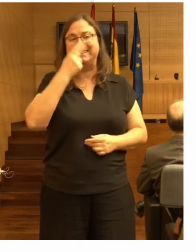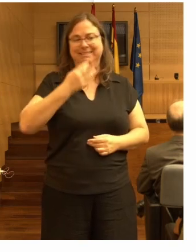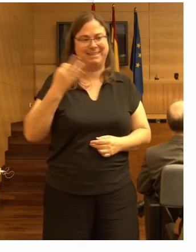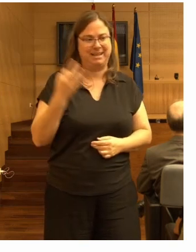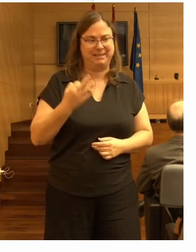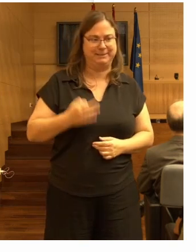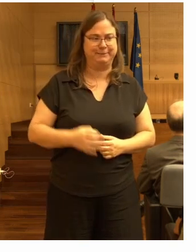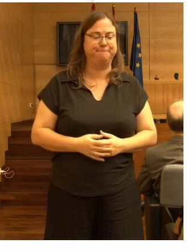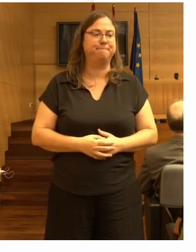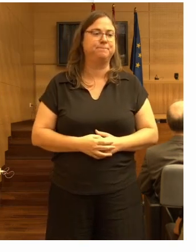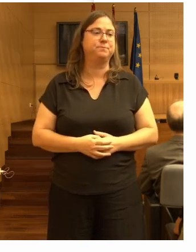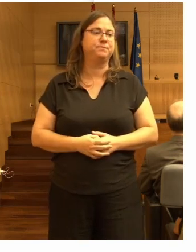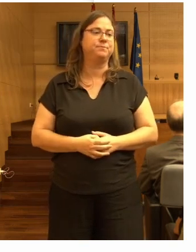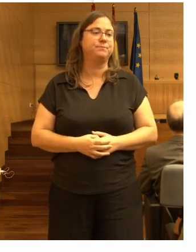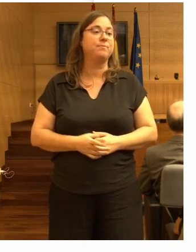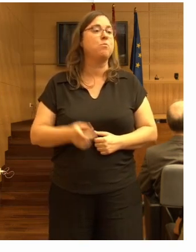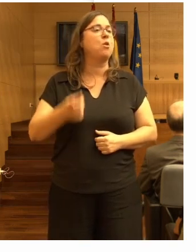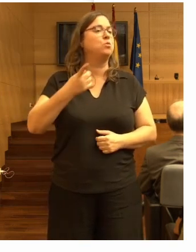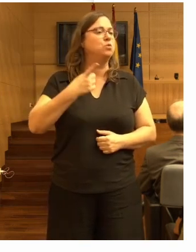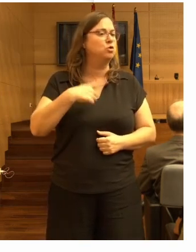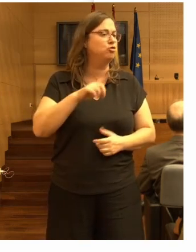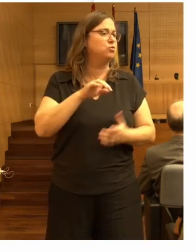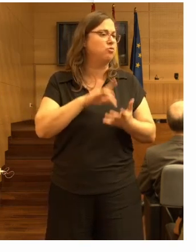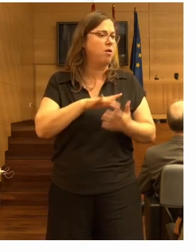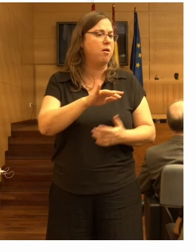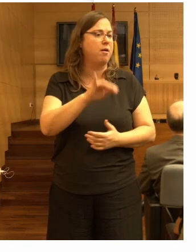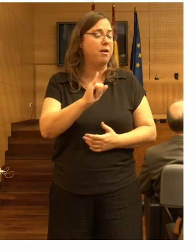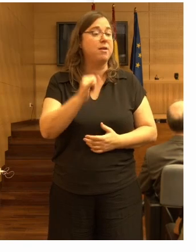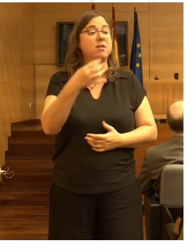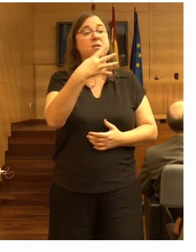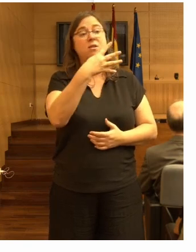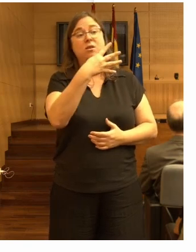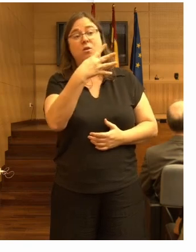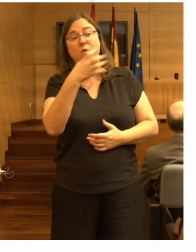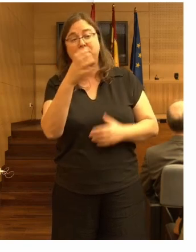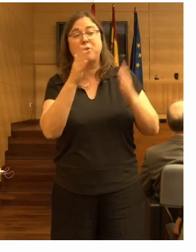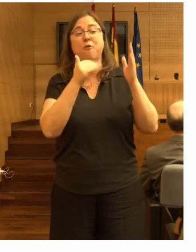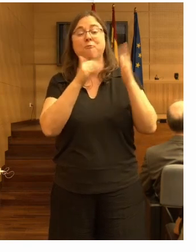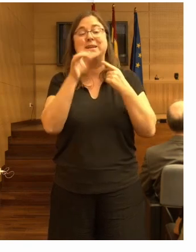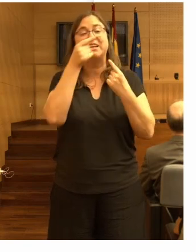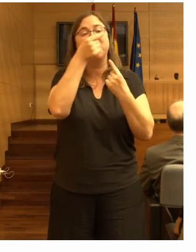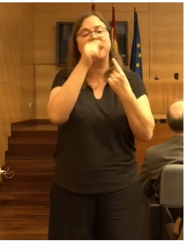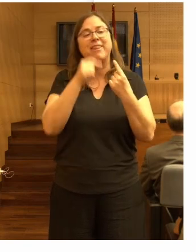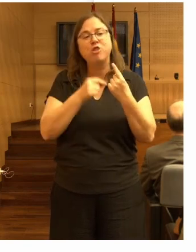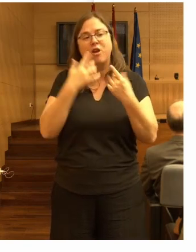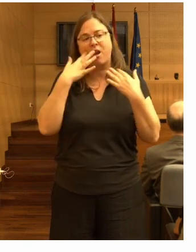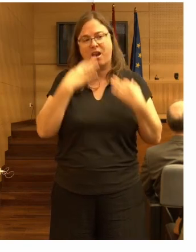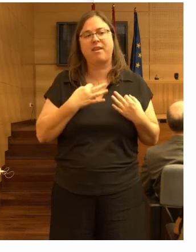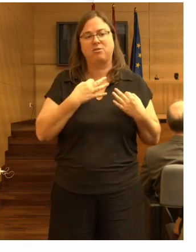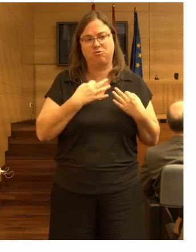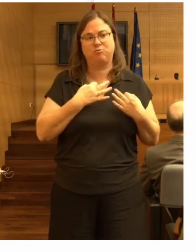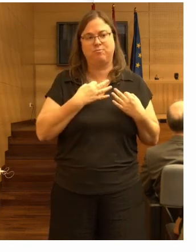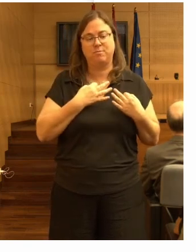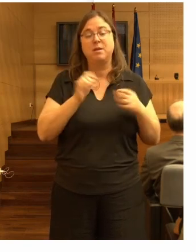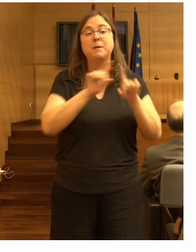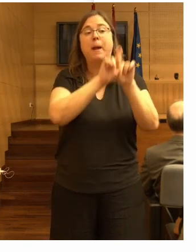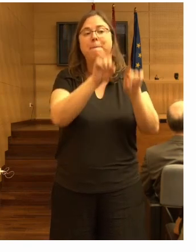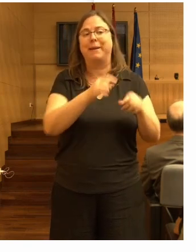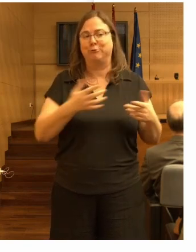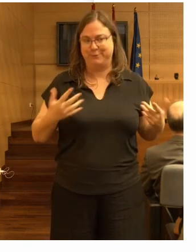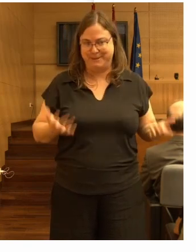que tenemos 400 o más factores de riesgo y la pregunta es